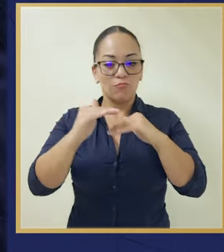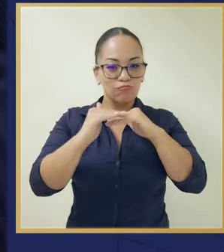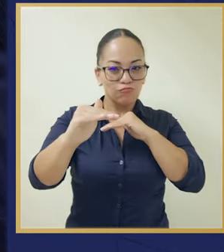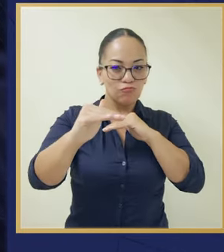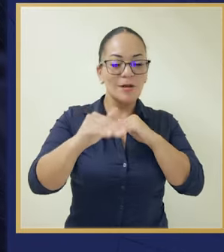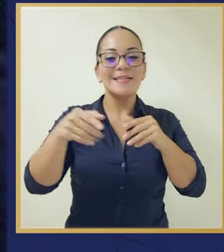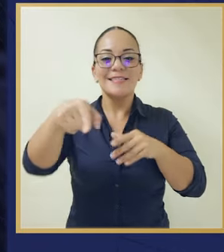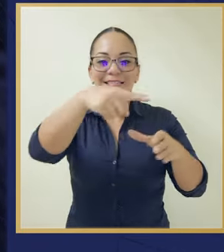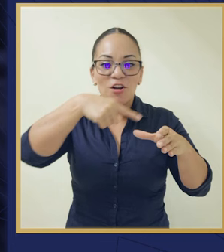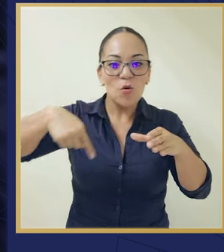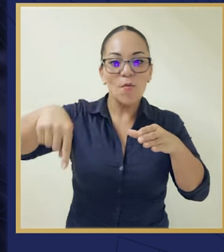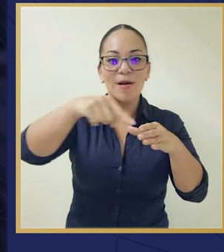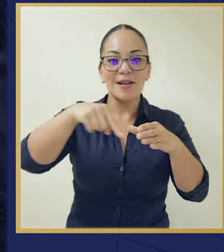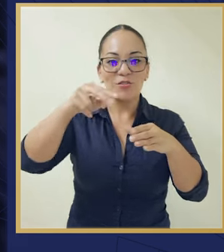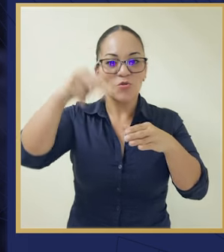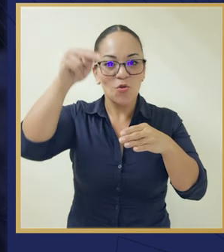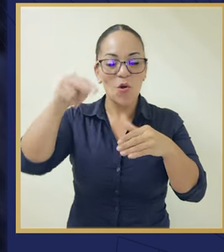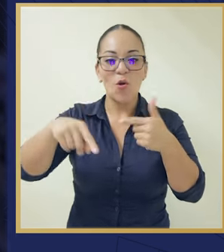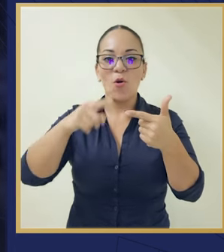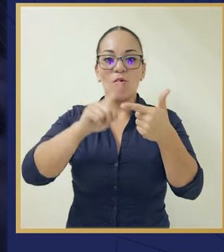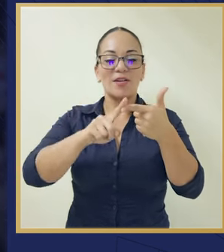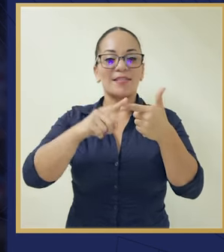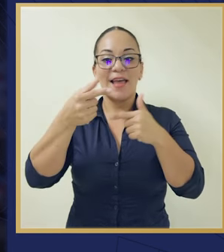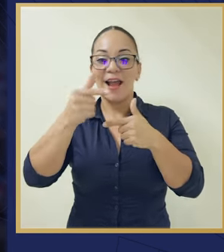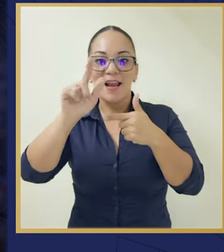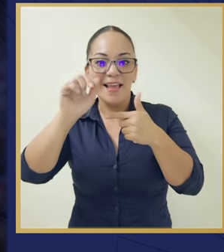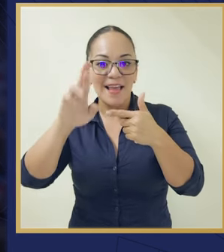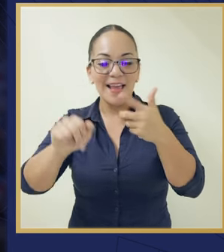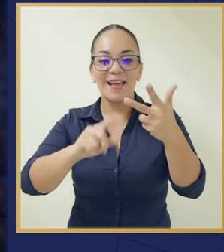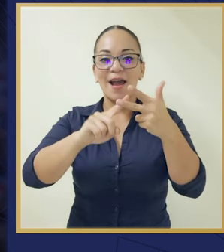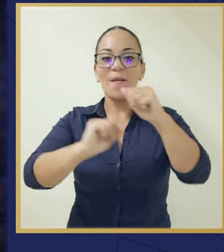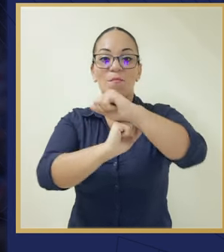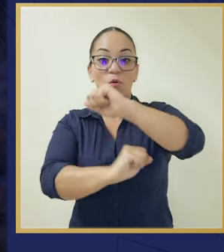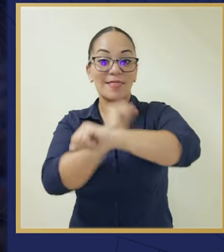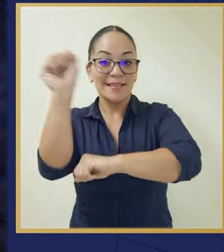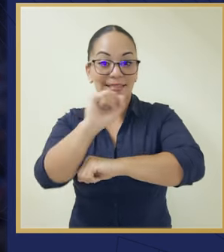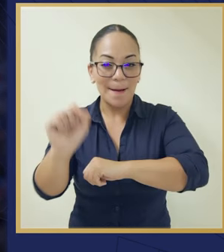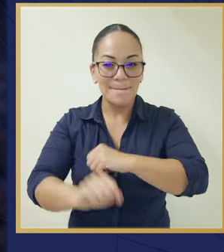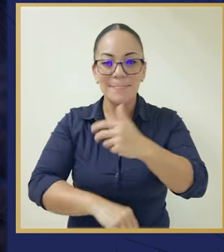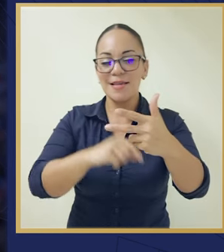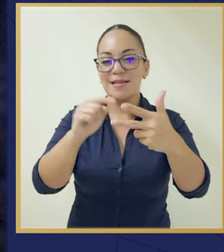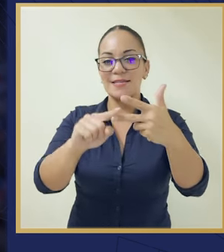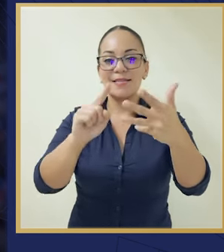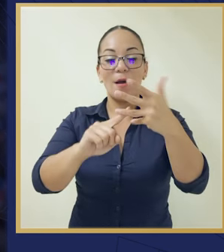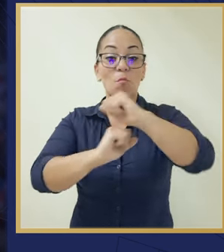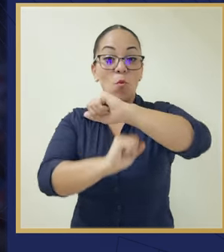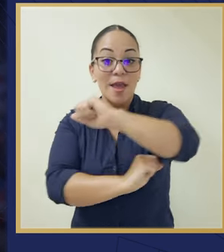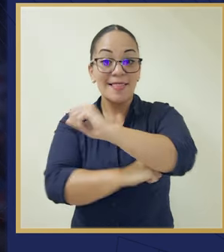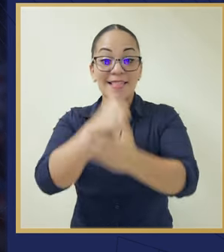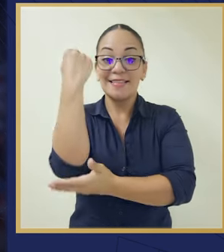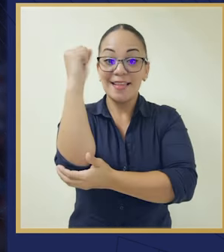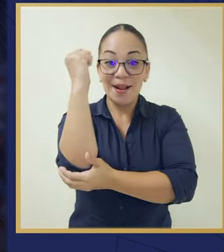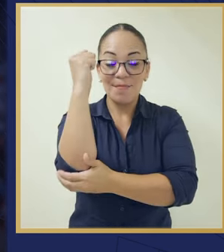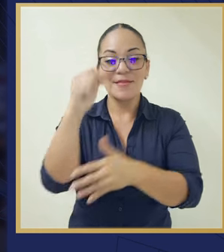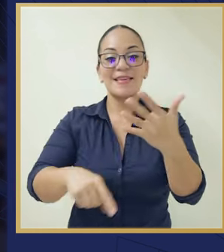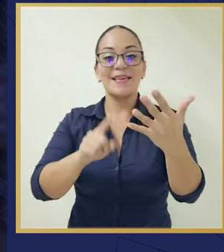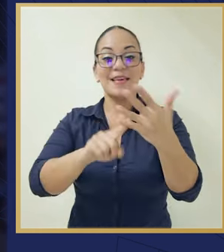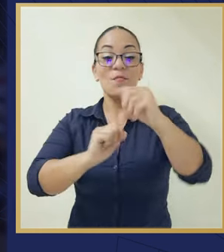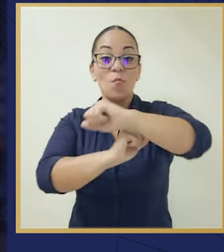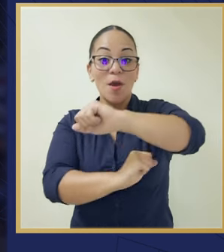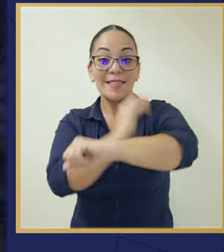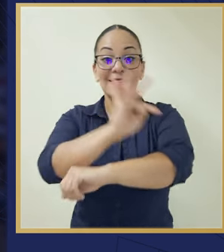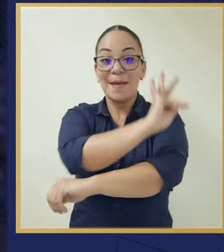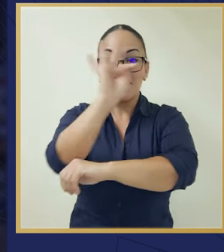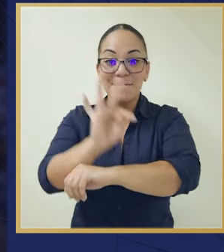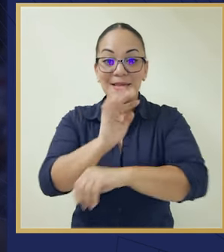la circunvalación, sacamos la circunvalación norte, la galera, el puente del Zapriza, el puente de Sarapiquí, el